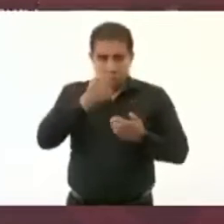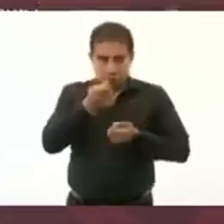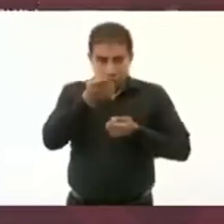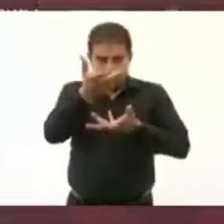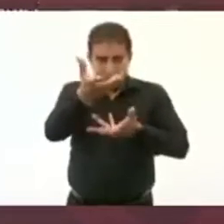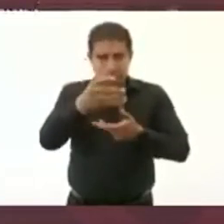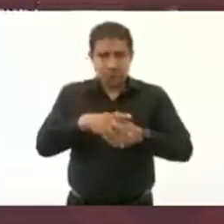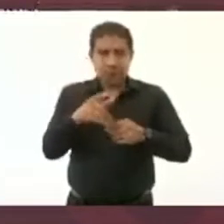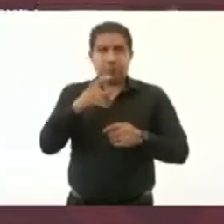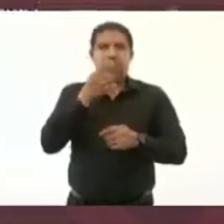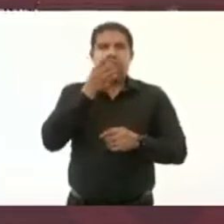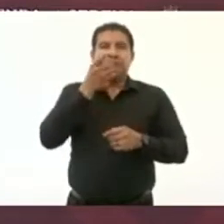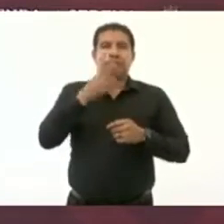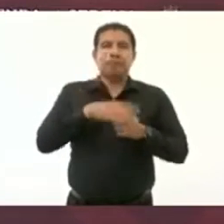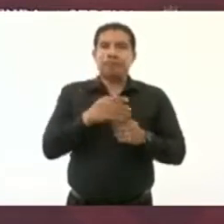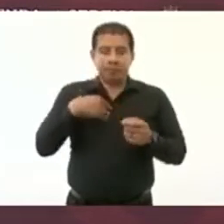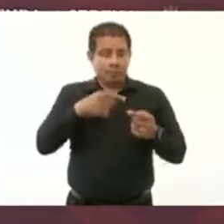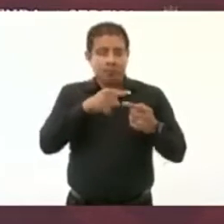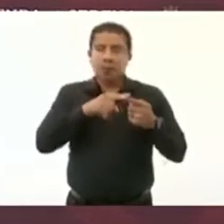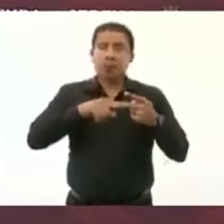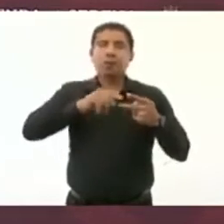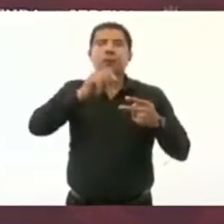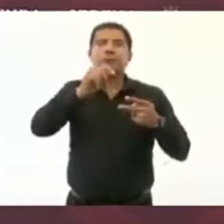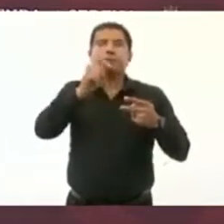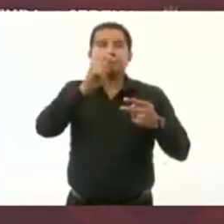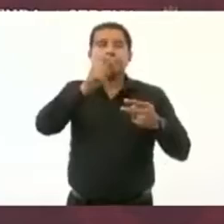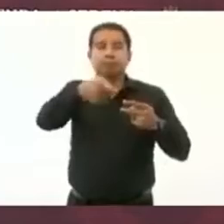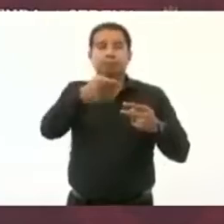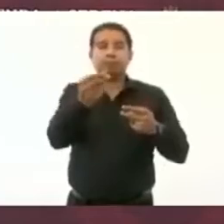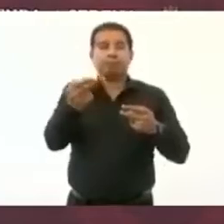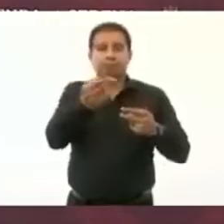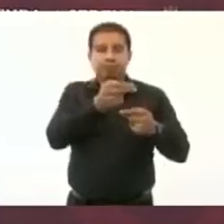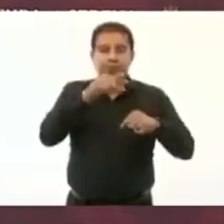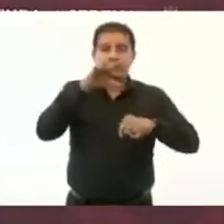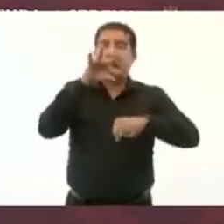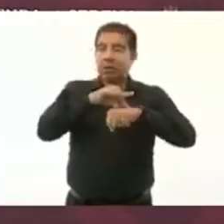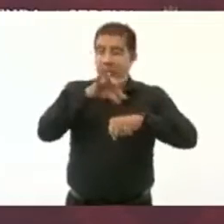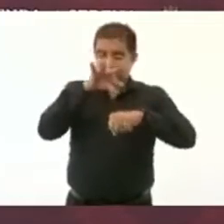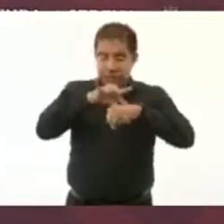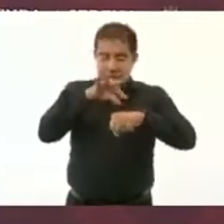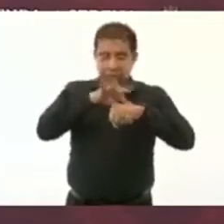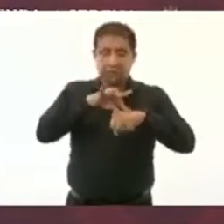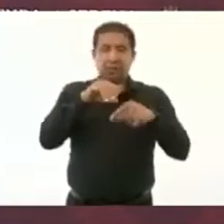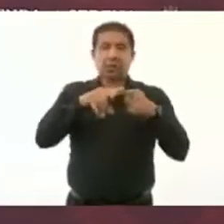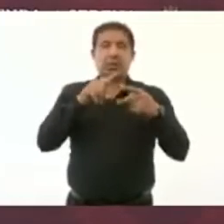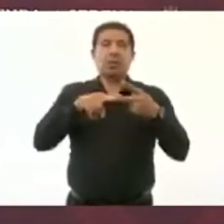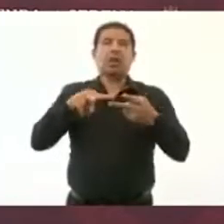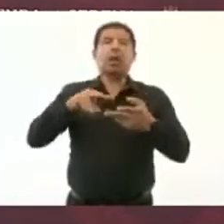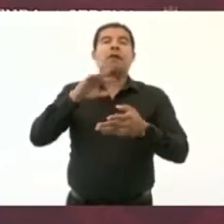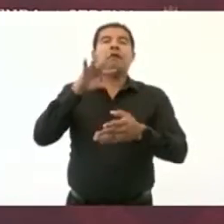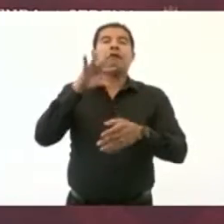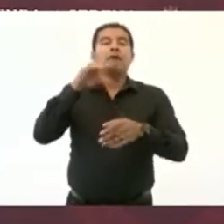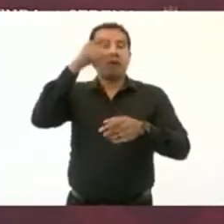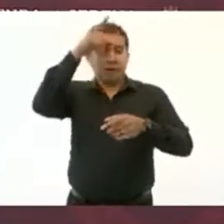porque además lo necesita el país, medicina y enfermería.